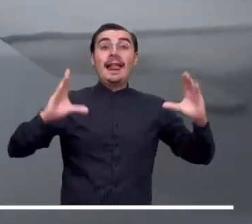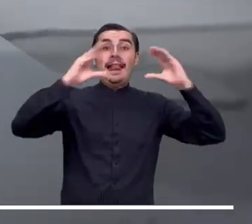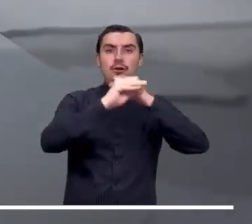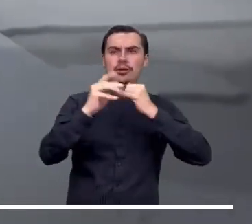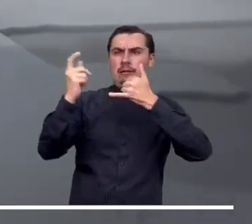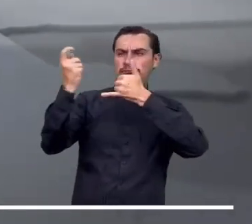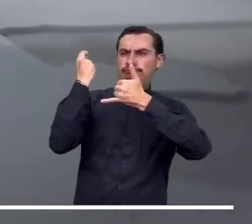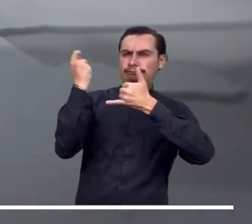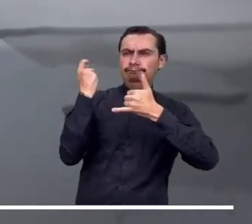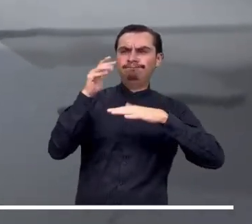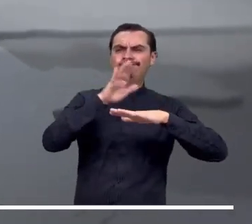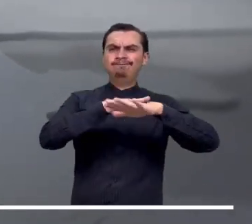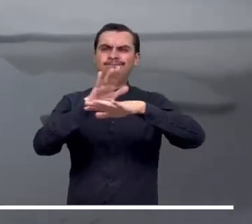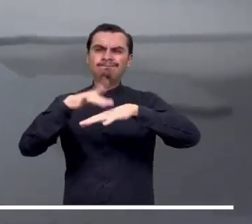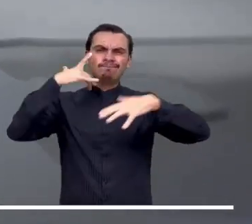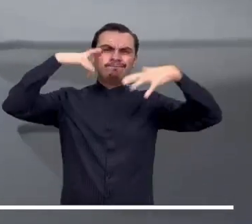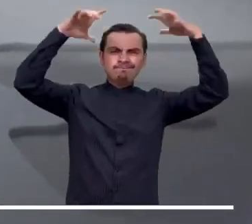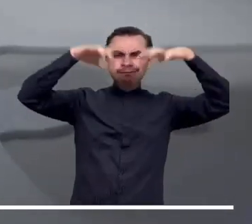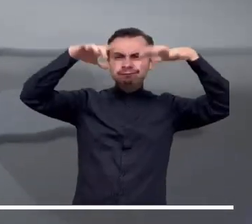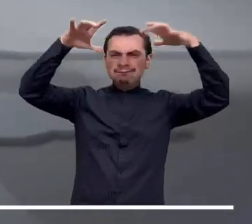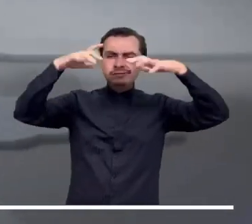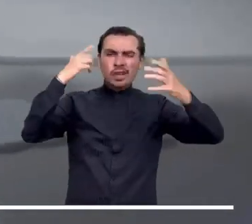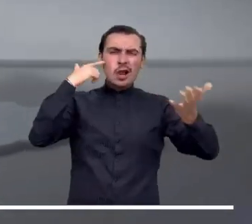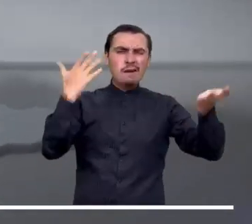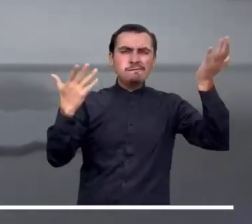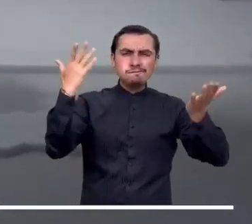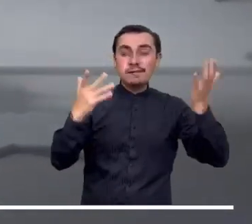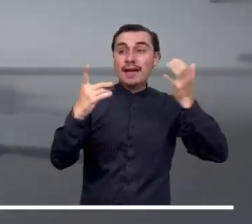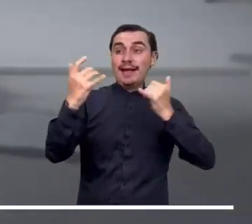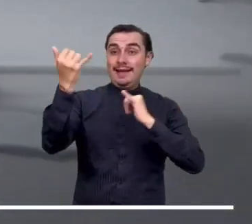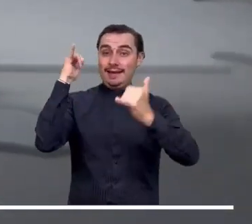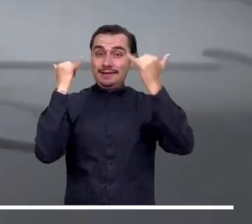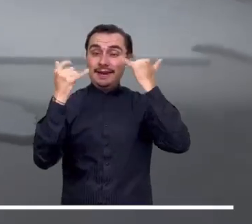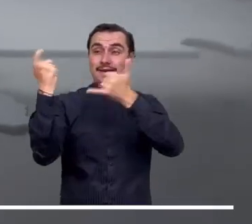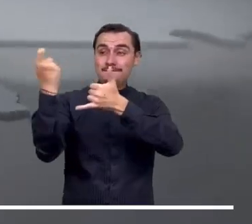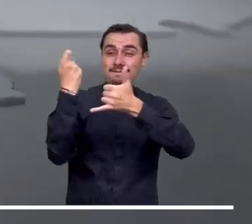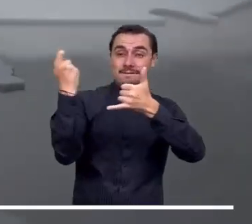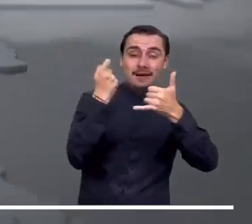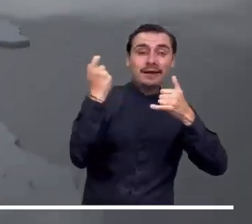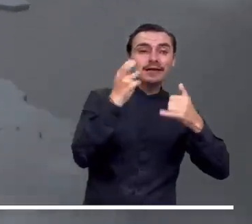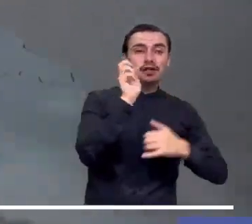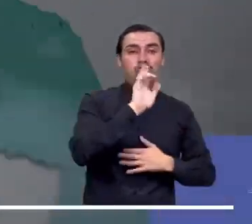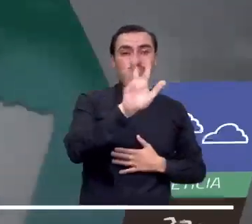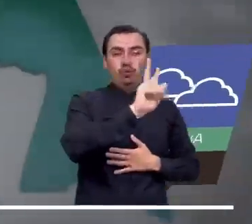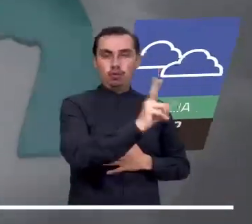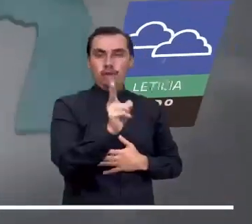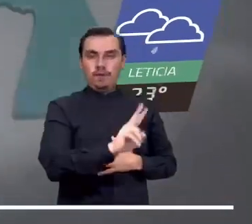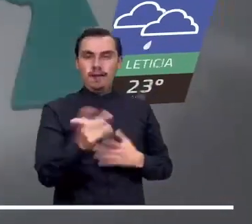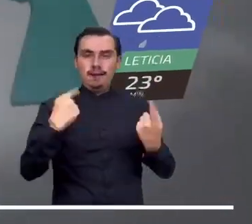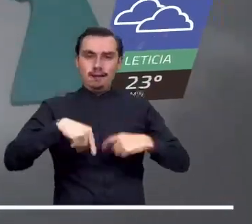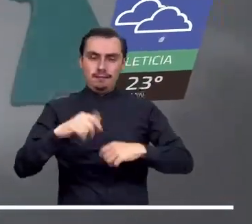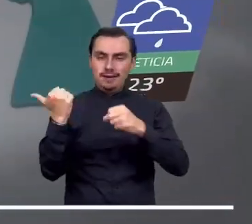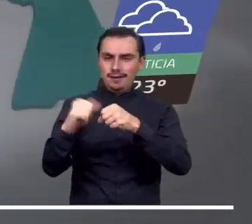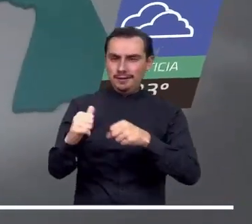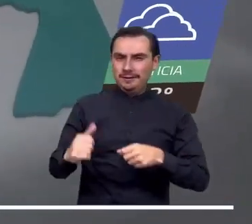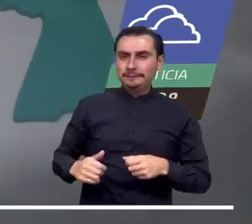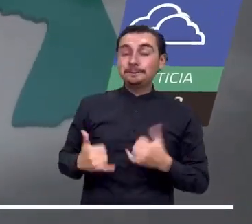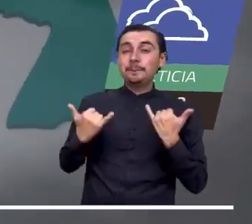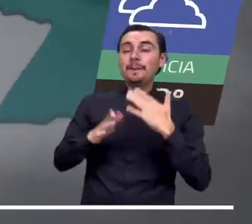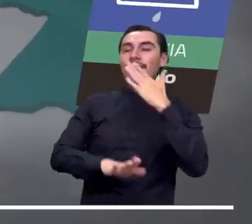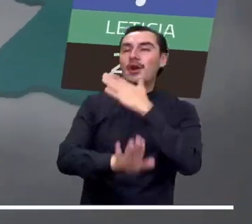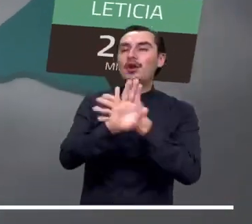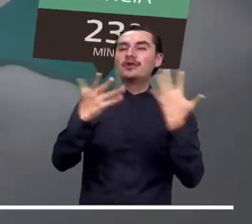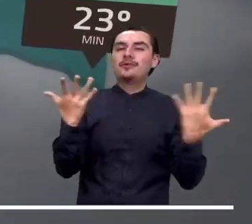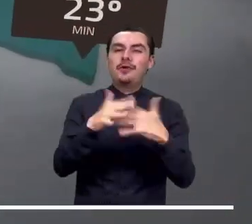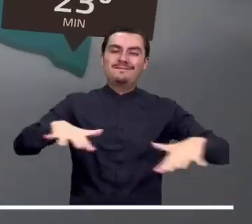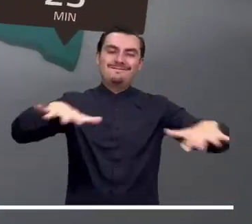prepara para recibir lluvias de variada intensidad en Casanare, Meta, Sur y Occidente de Bichada y Arauca. Continuamos con la